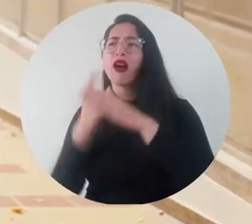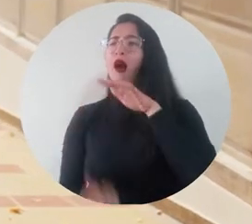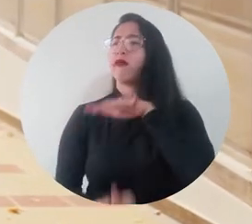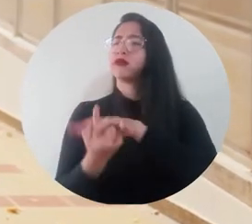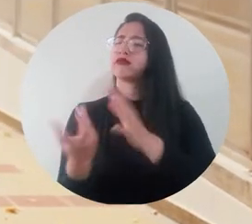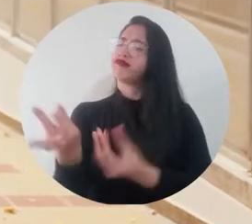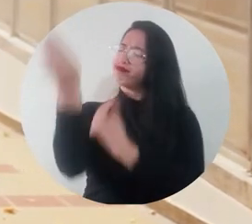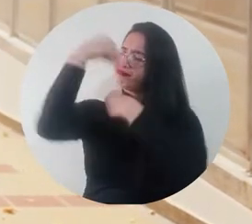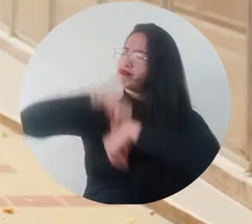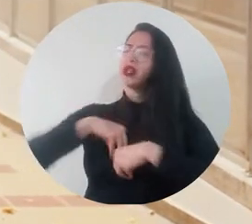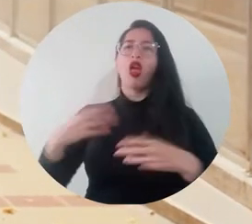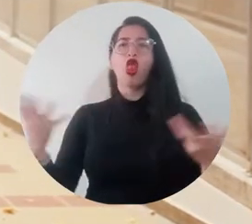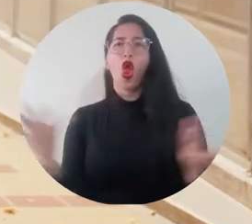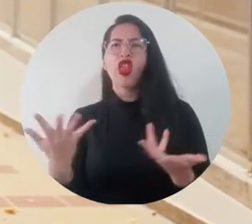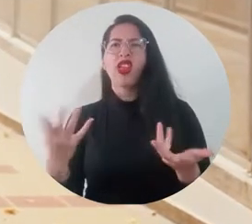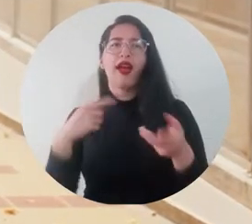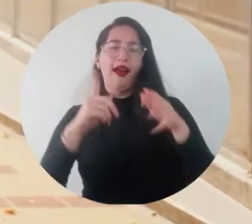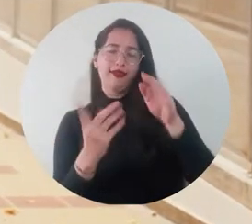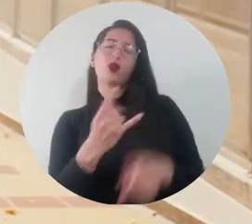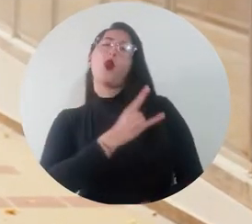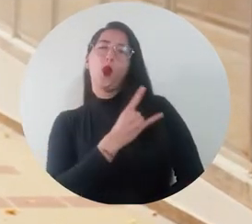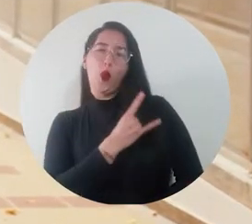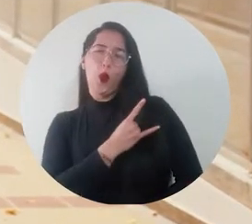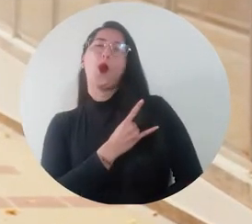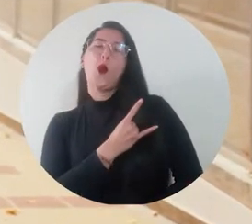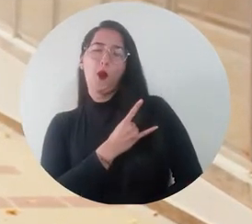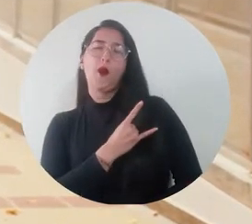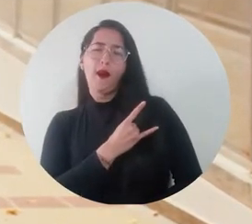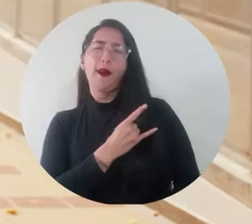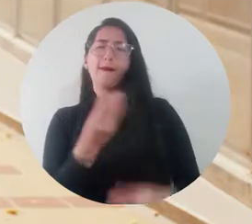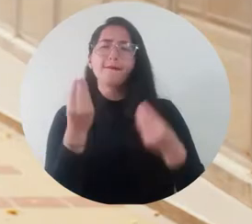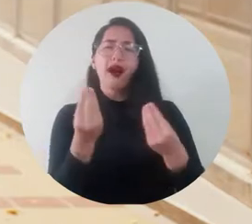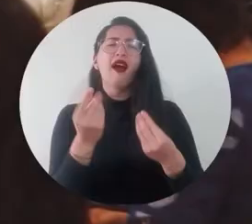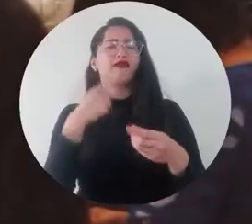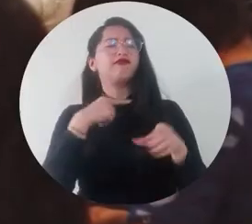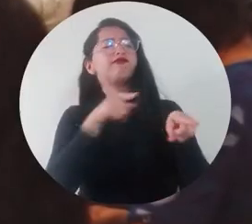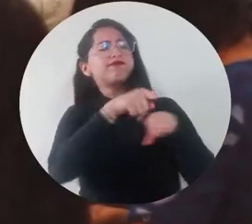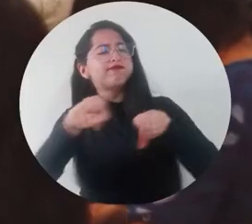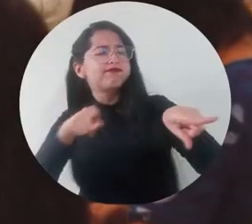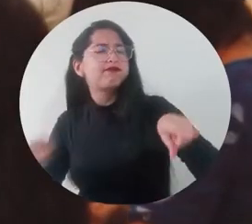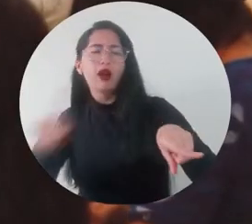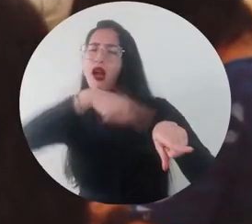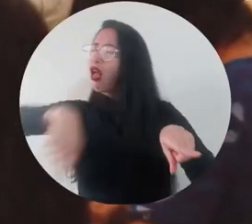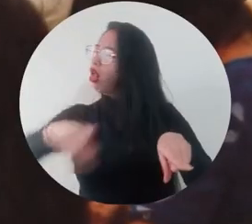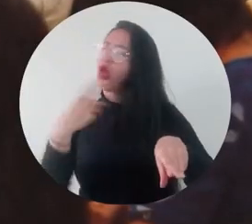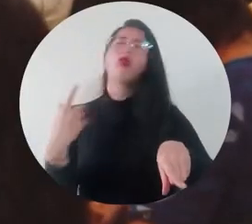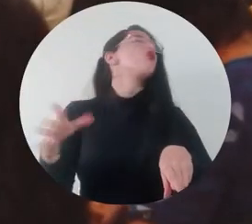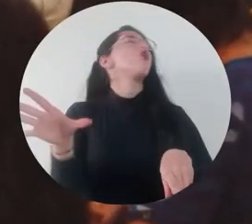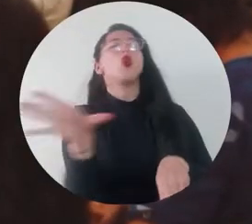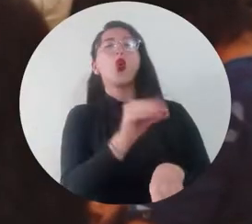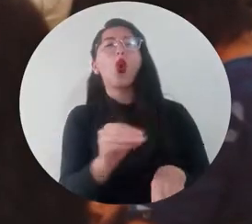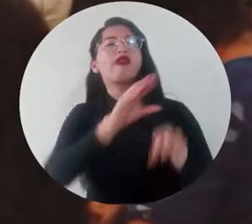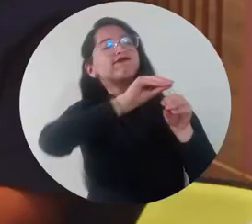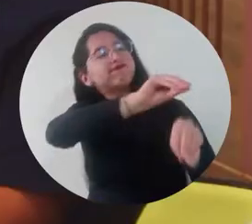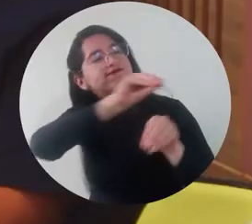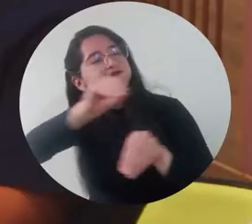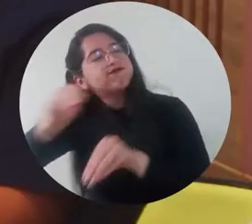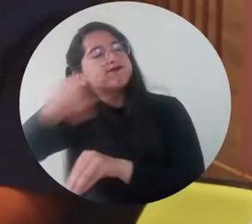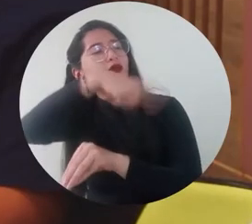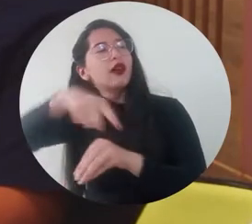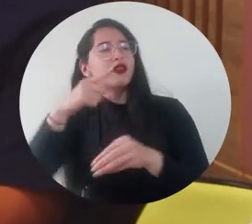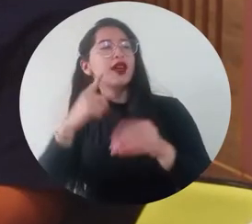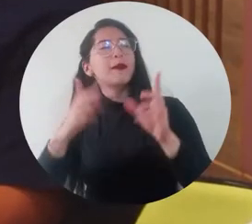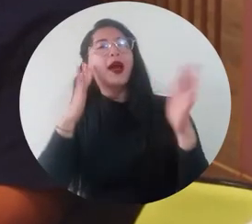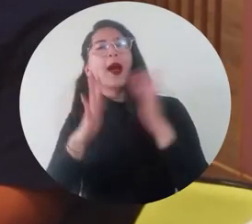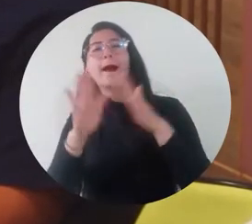comience desde la universidad para que ayude a capacitar